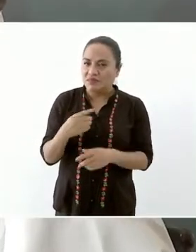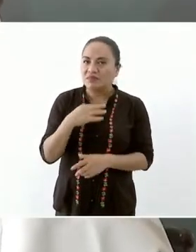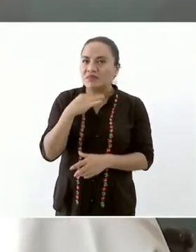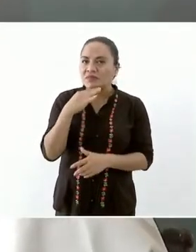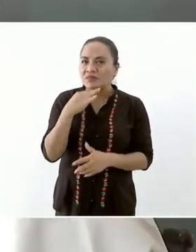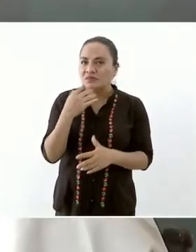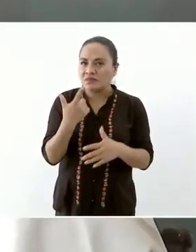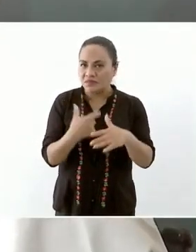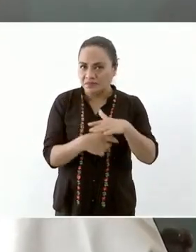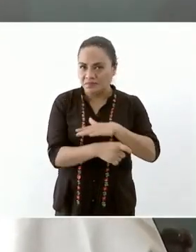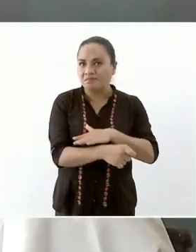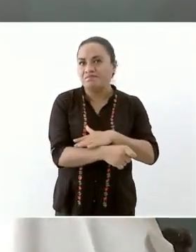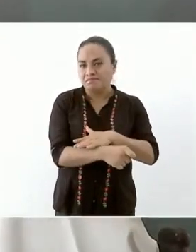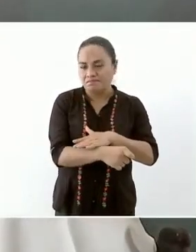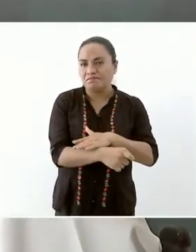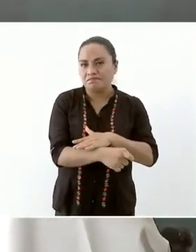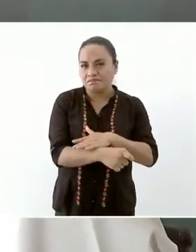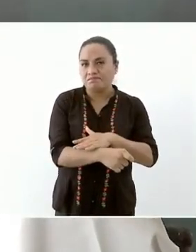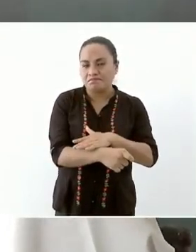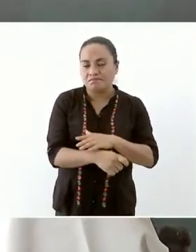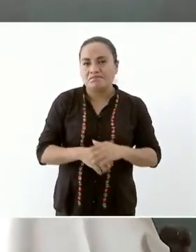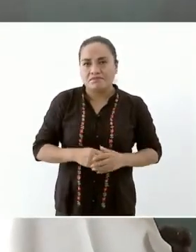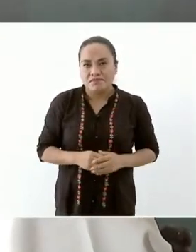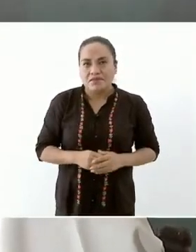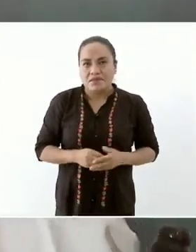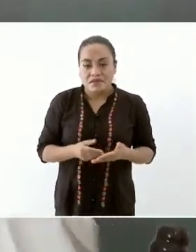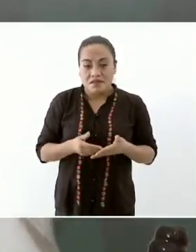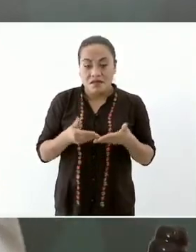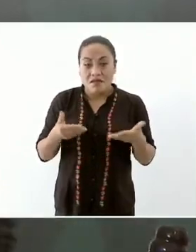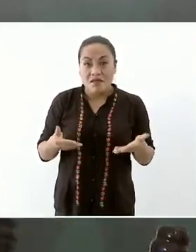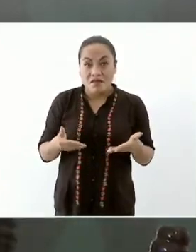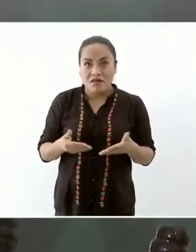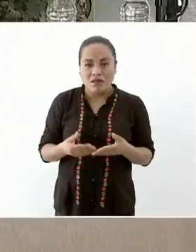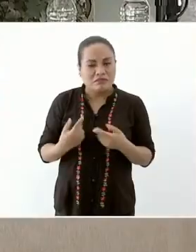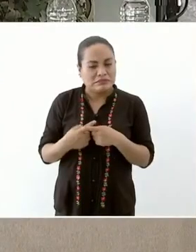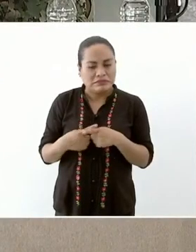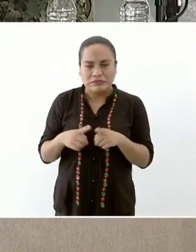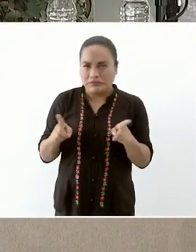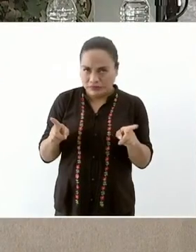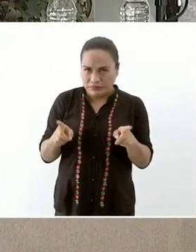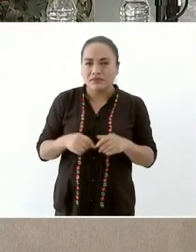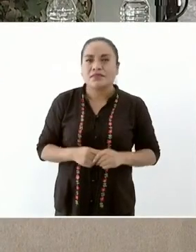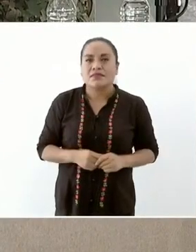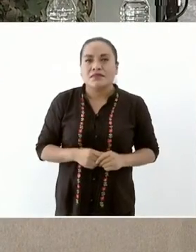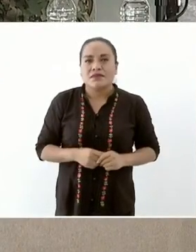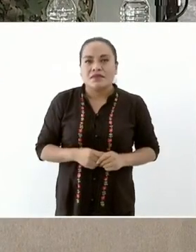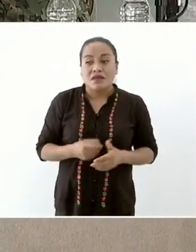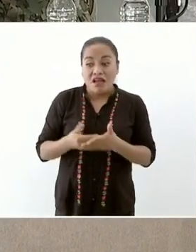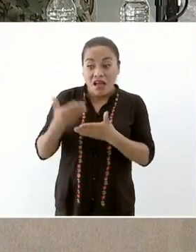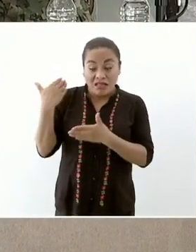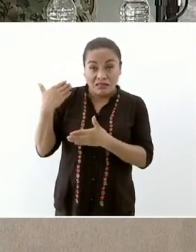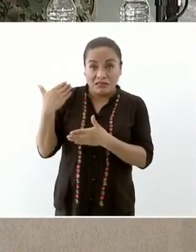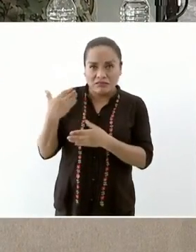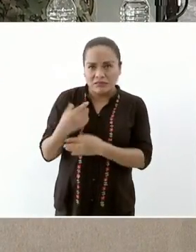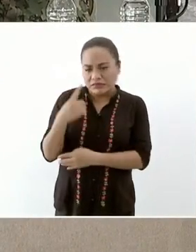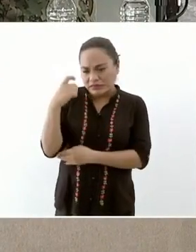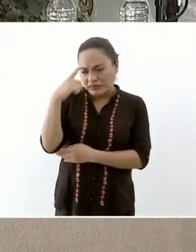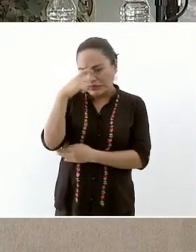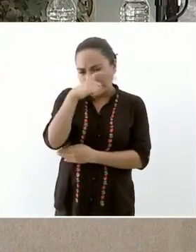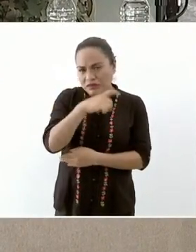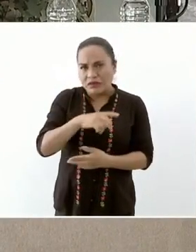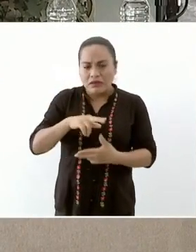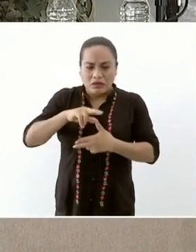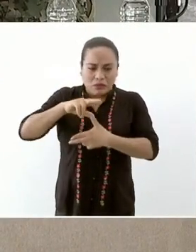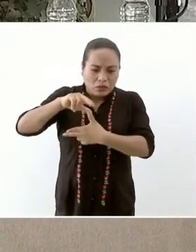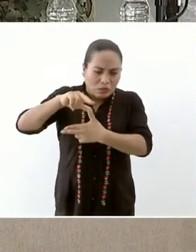además de que se padecía de un huracán de un